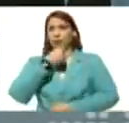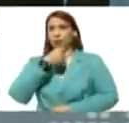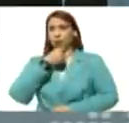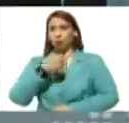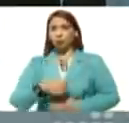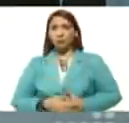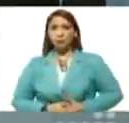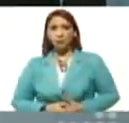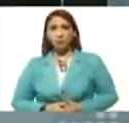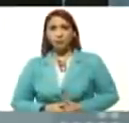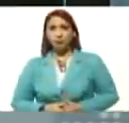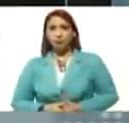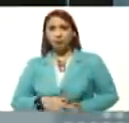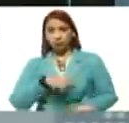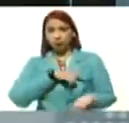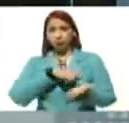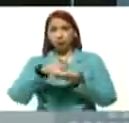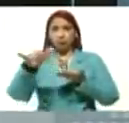en Nueva York,